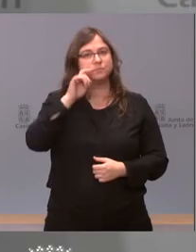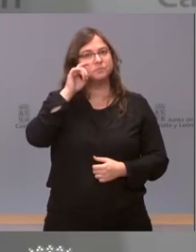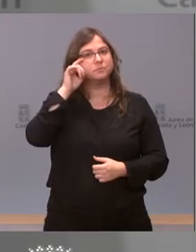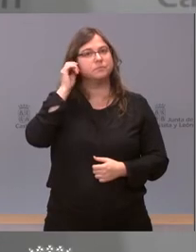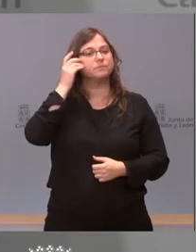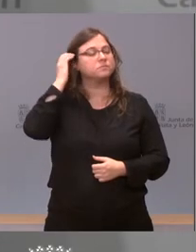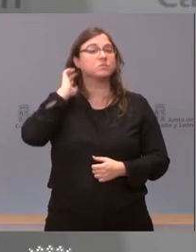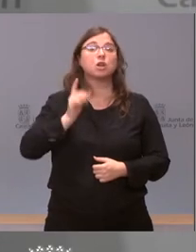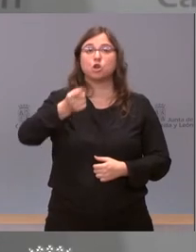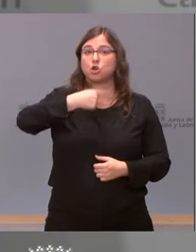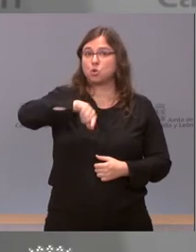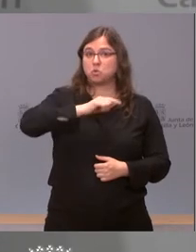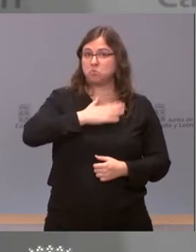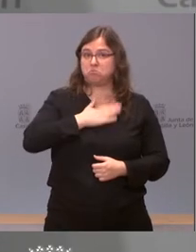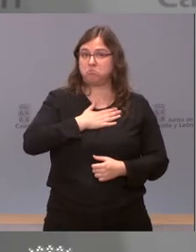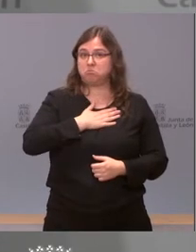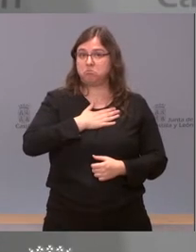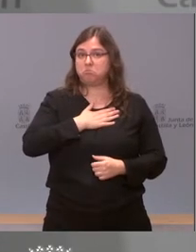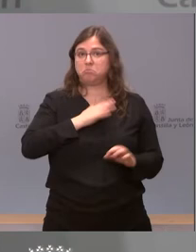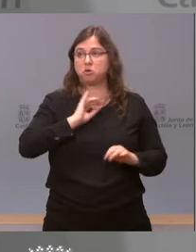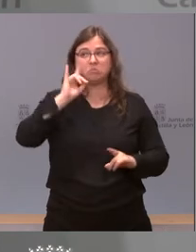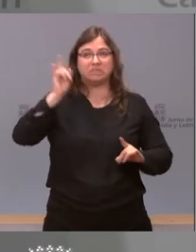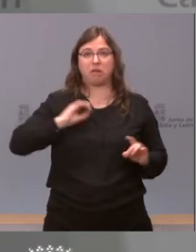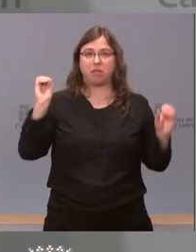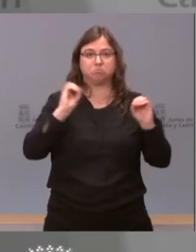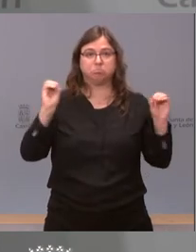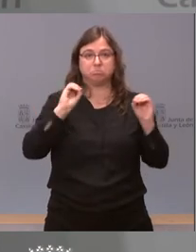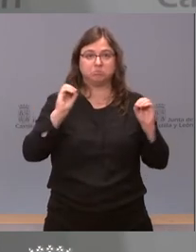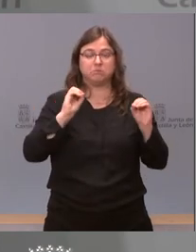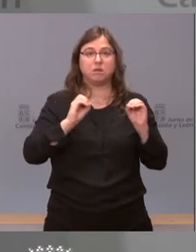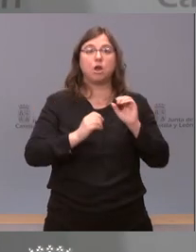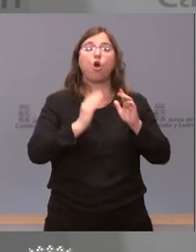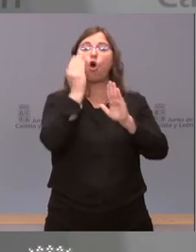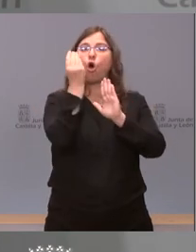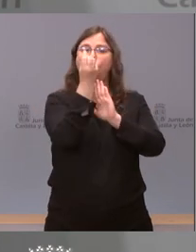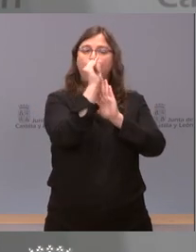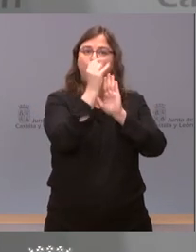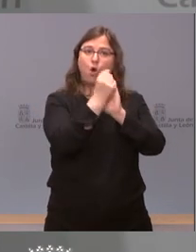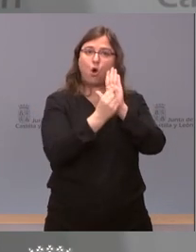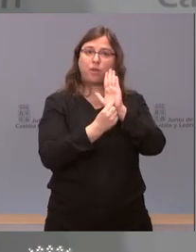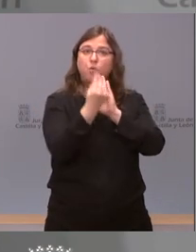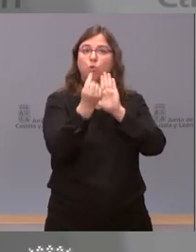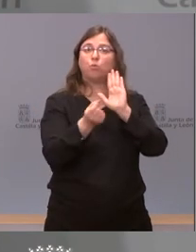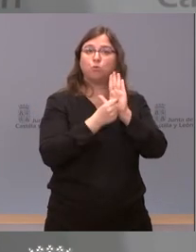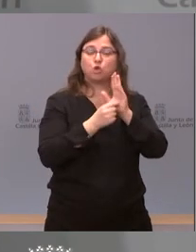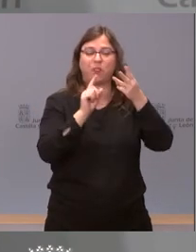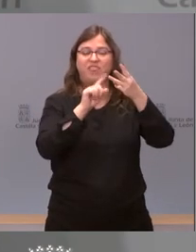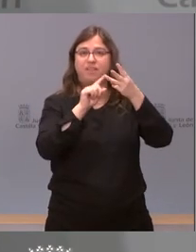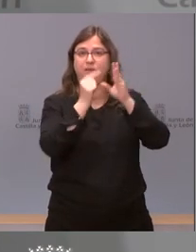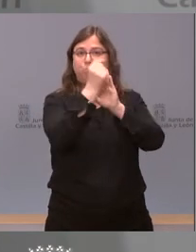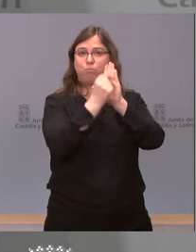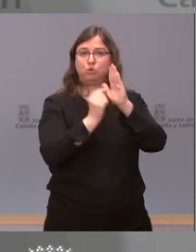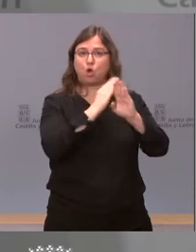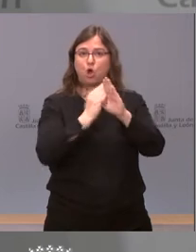nosotros personalmente yo personalmente no he recibido ninguna llamada en el orden del día había un punto que era el tercero que era